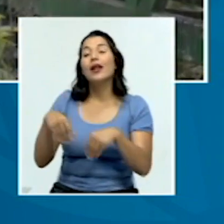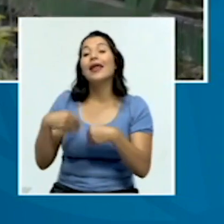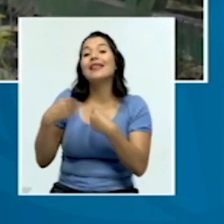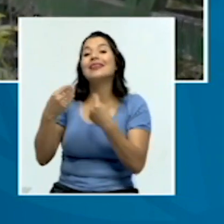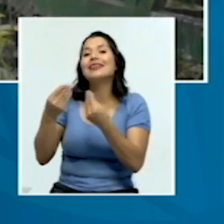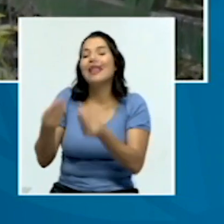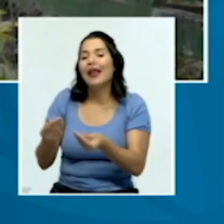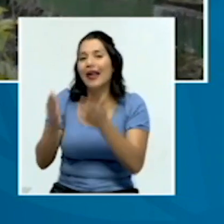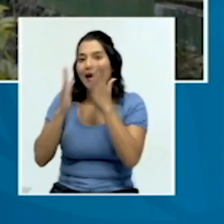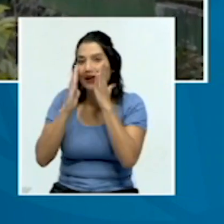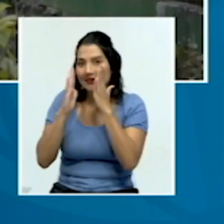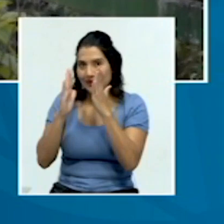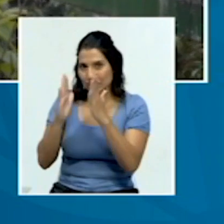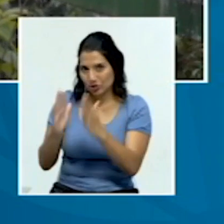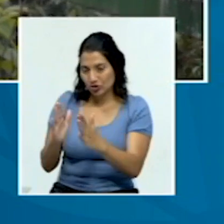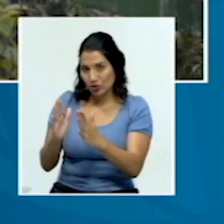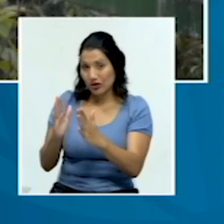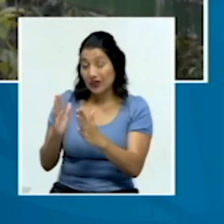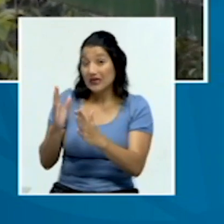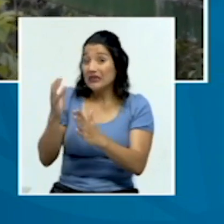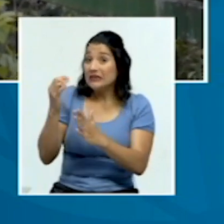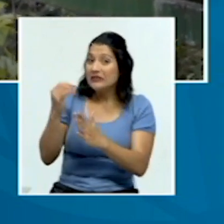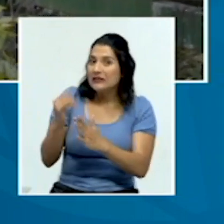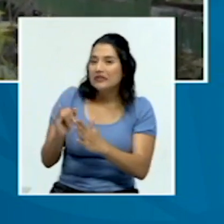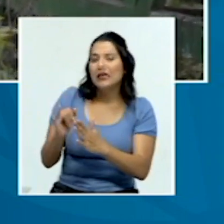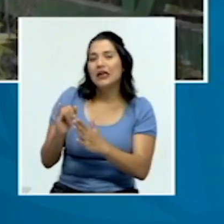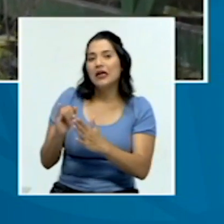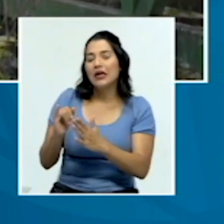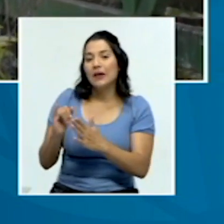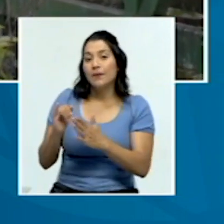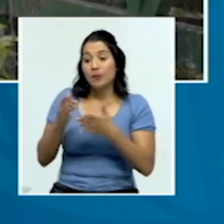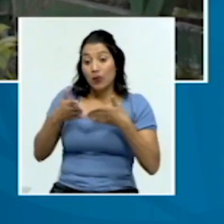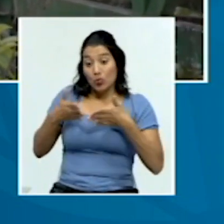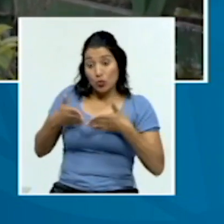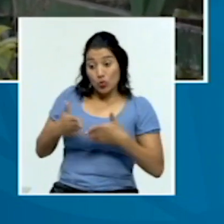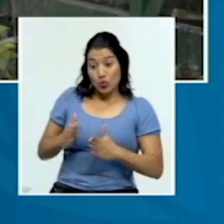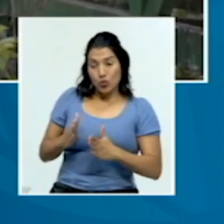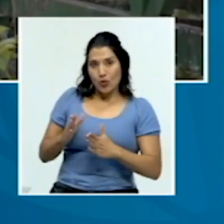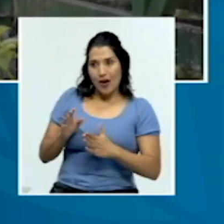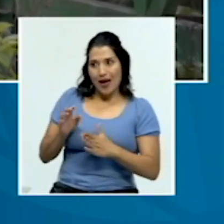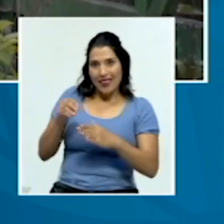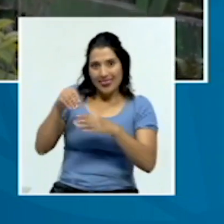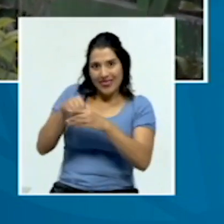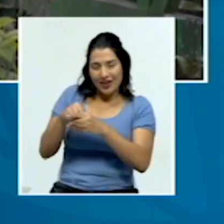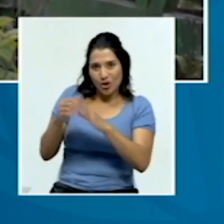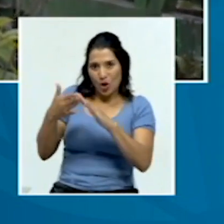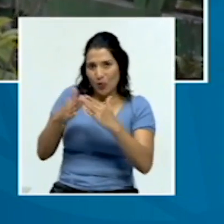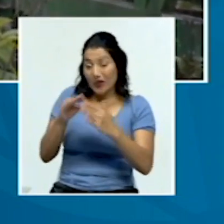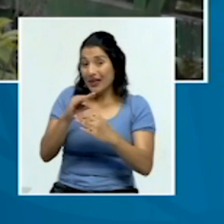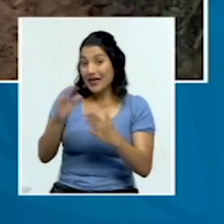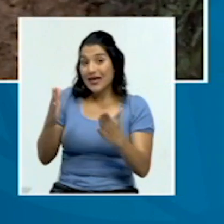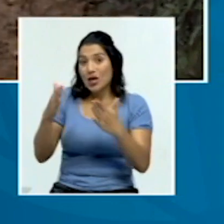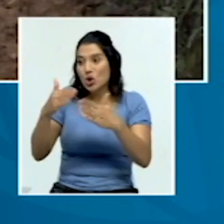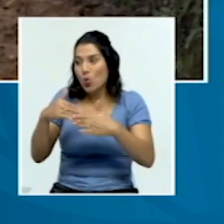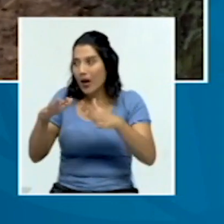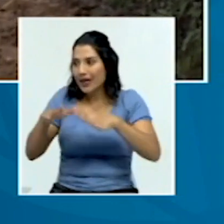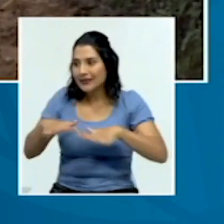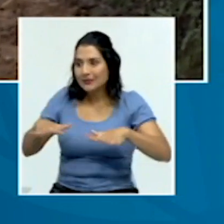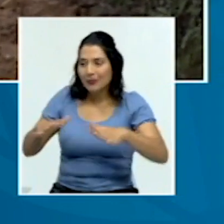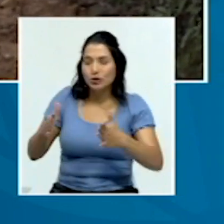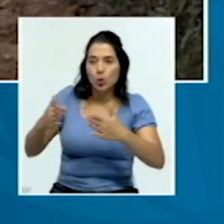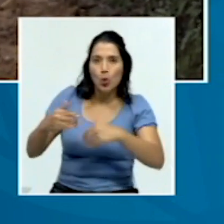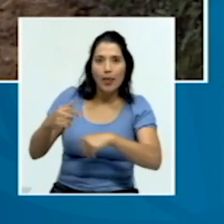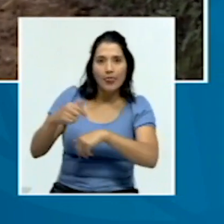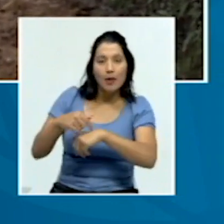la atención en caso de que sufra un nacimiento dentro del territorio y que no haya suficiente espacio o tiempo